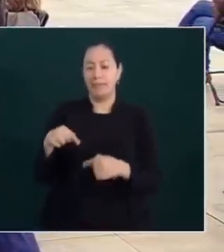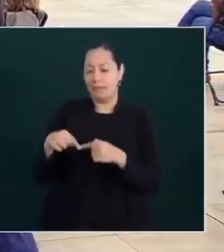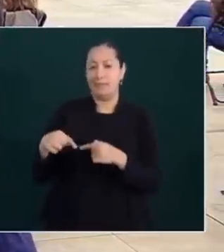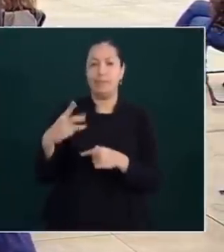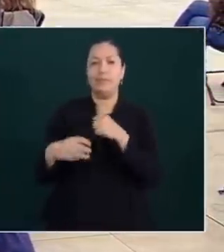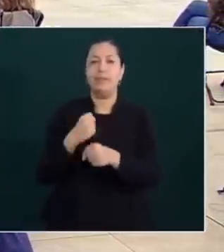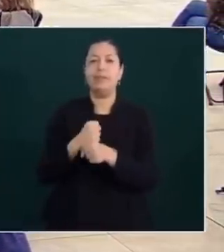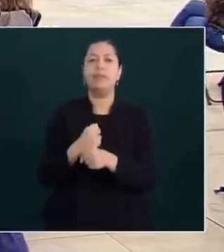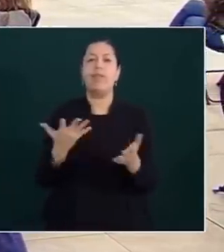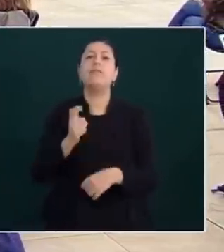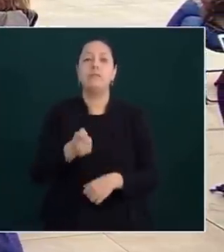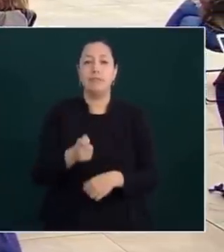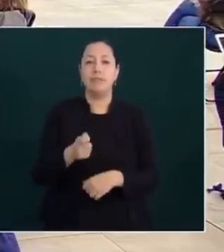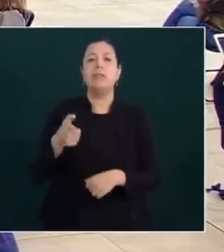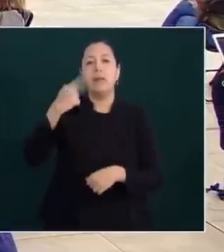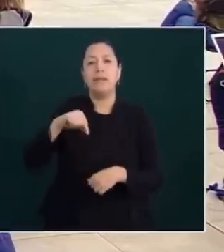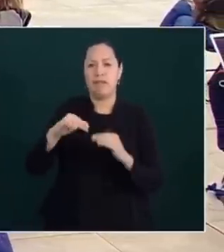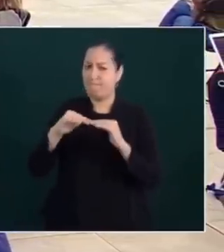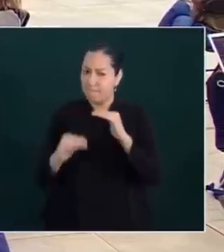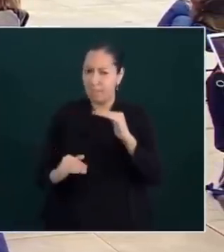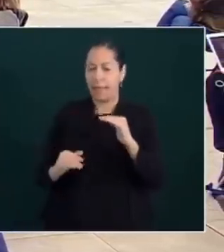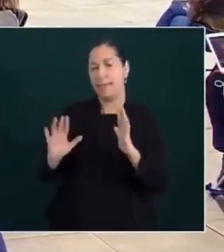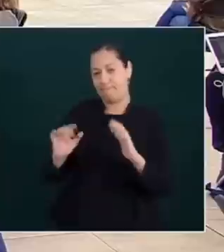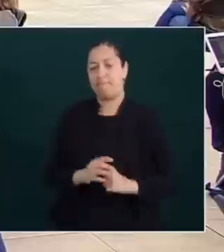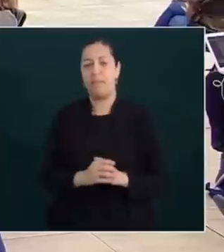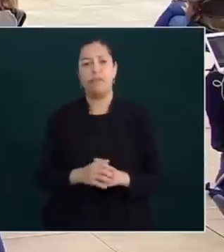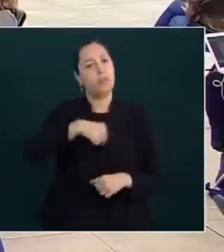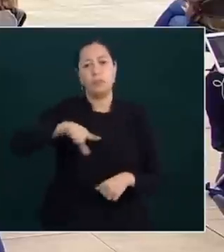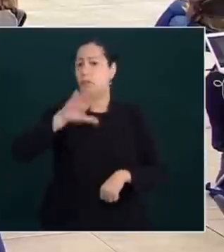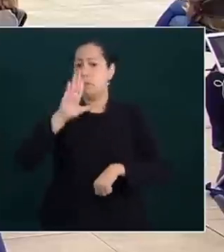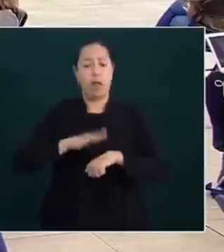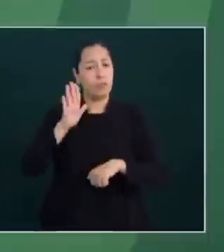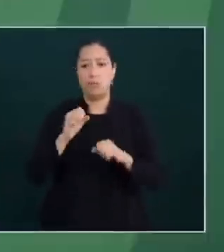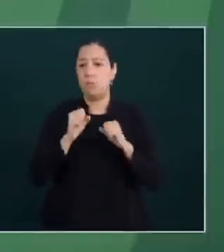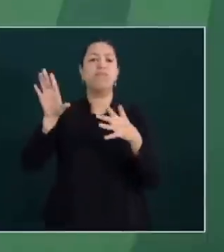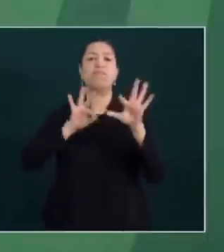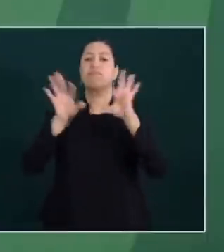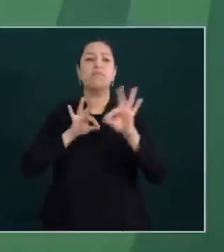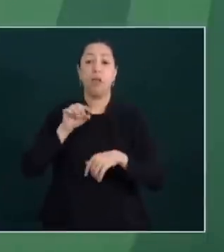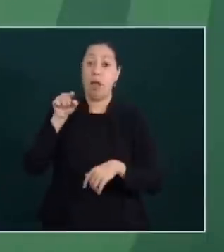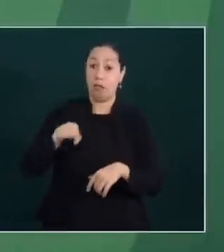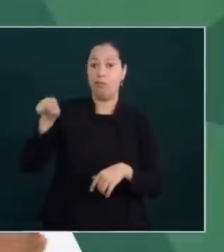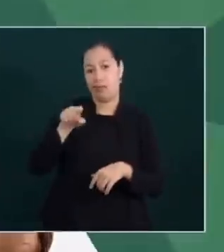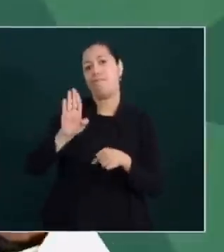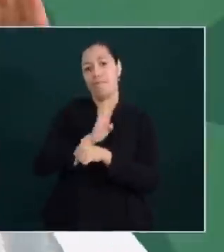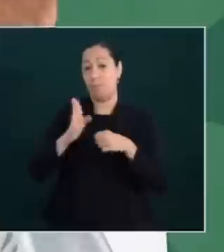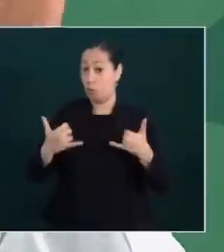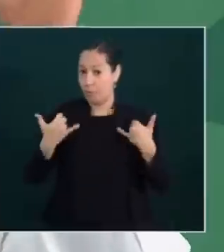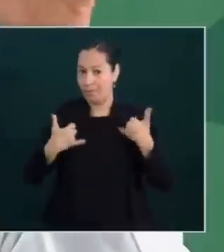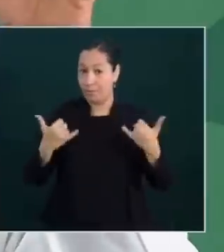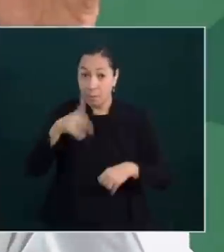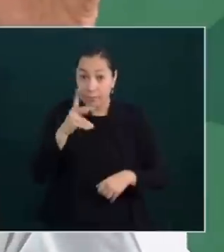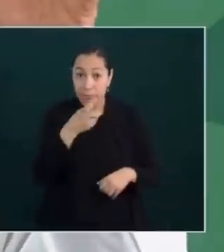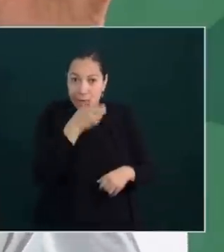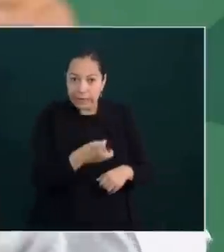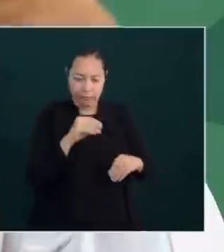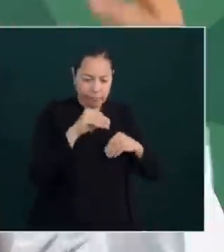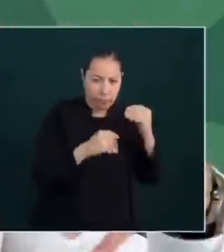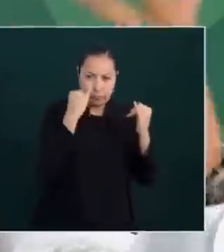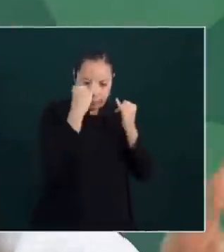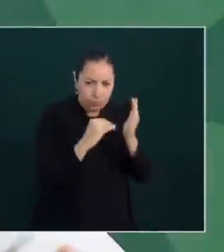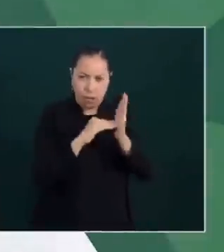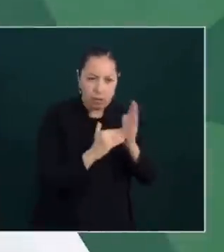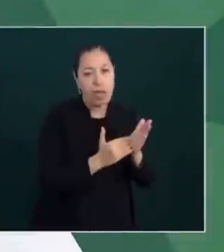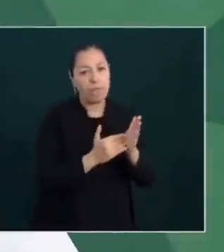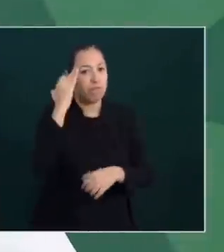que restan que lleva a Javi el índice de homicidios? Van a consolidarse más los programas de bienestar. Toda esta estrategia lleva tiempo. Por